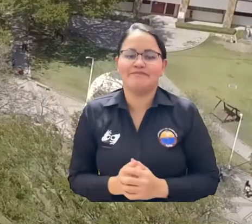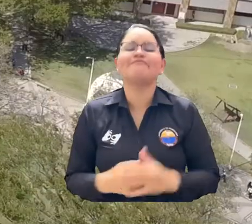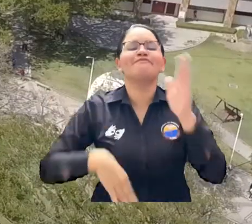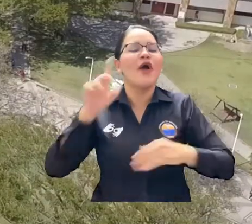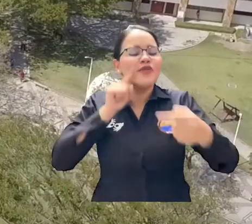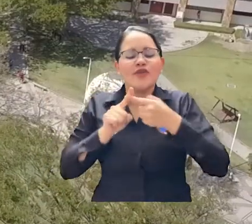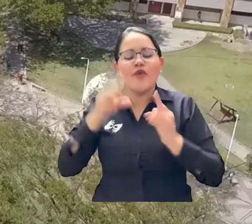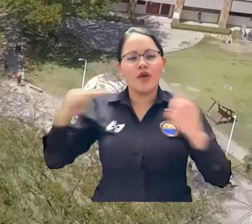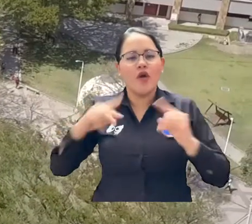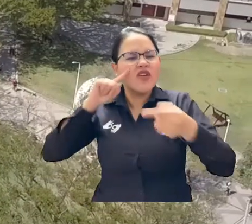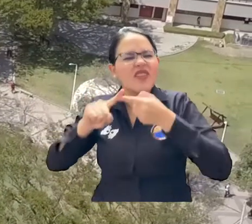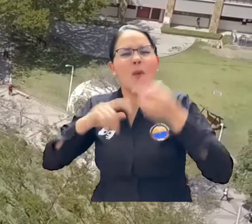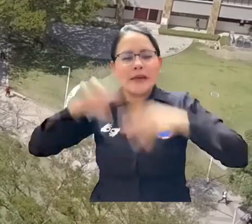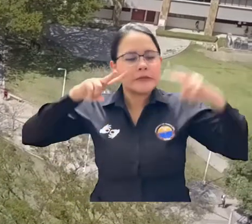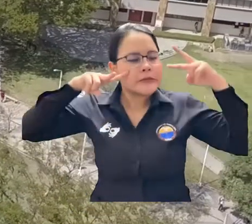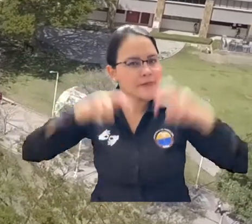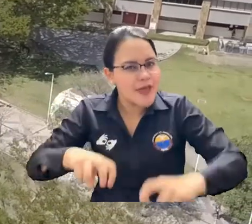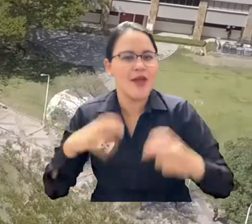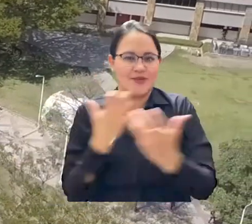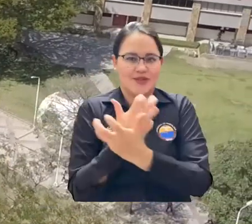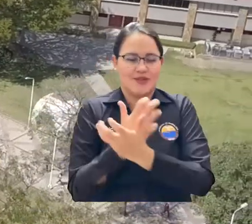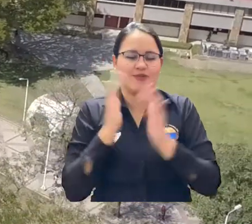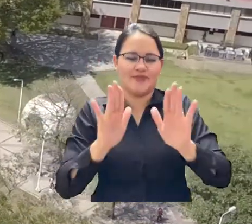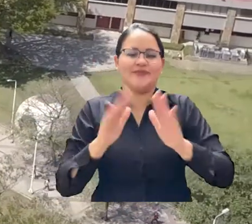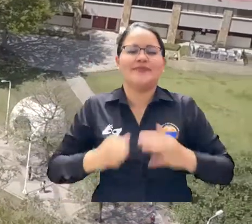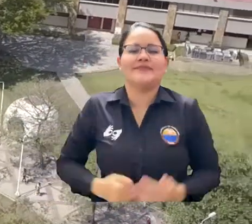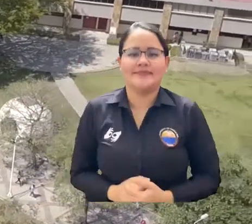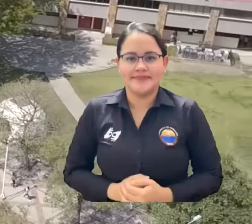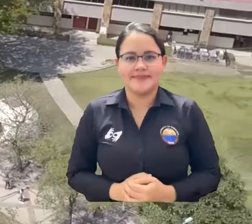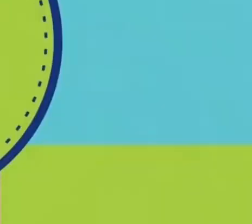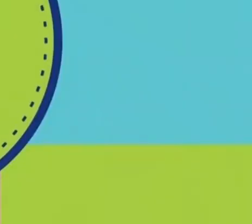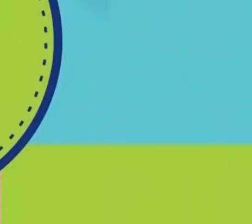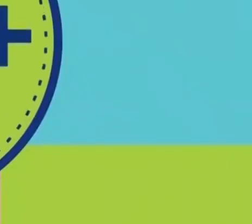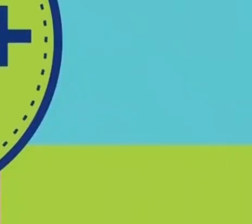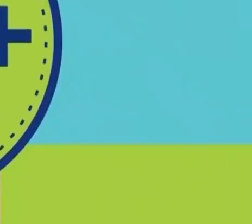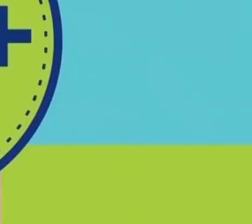experimento, la Universidad del Magdalena siembra investigación y ciencia.